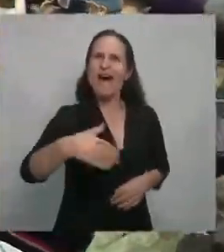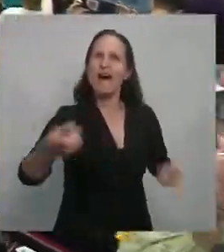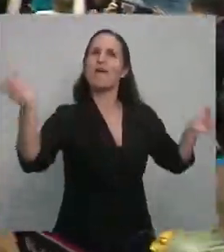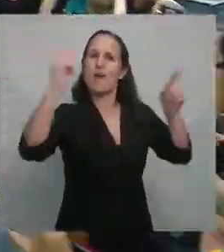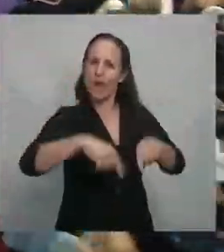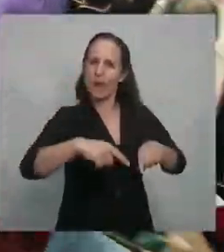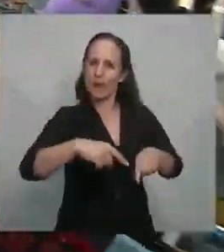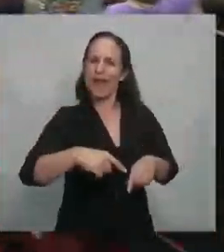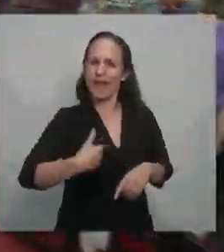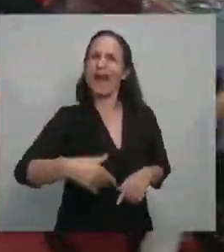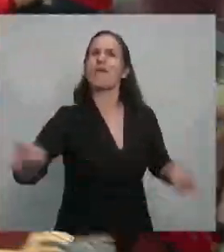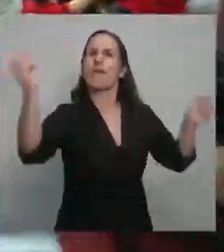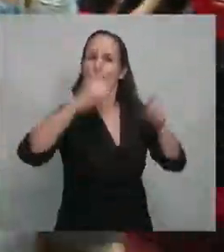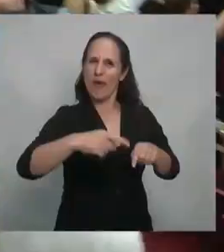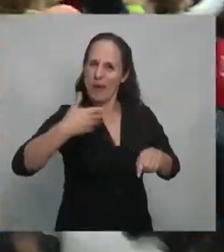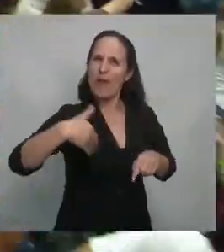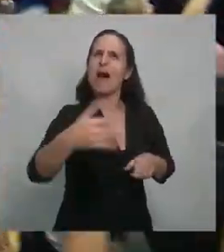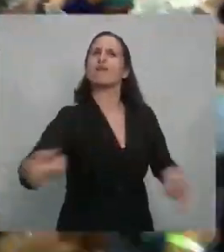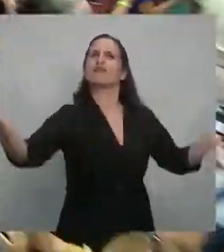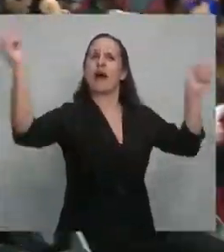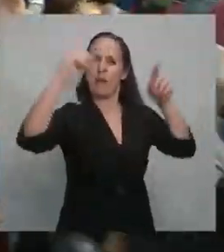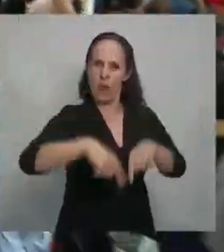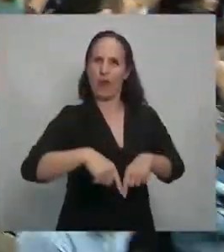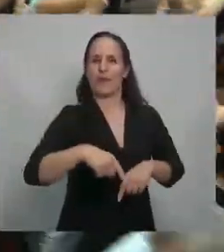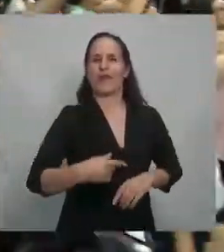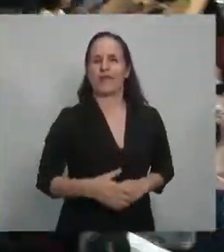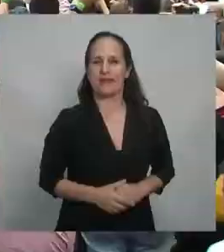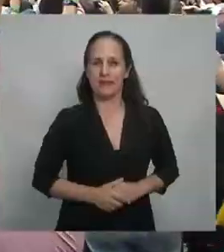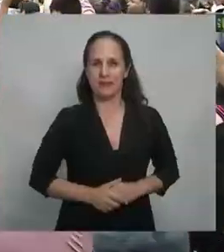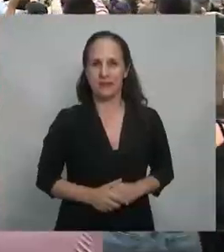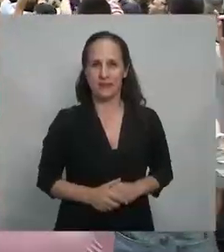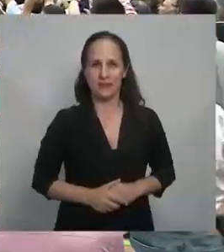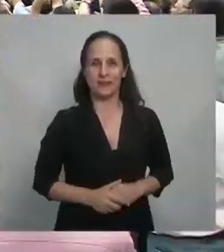¡Avorcer, avorer, vamos a volver!